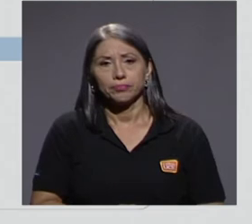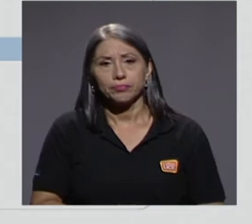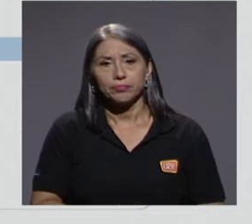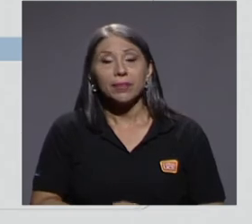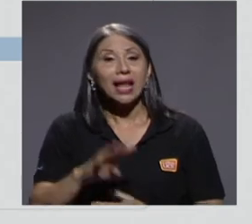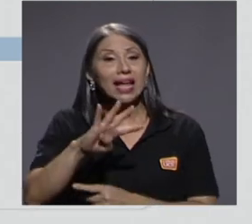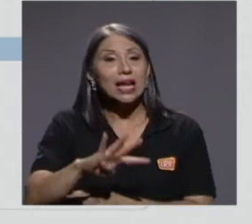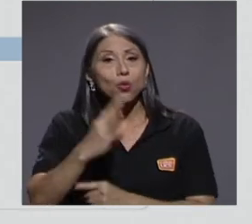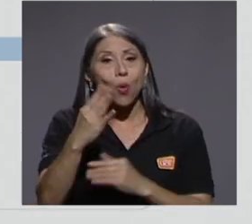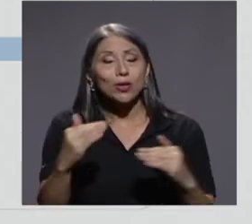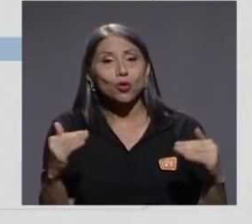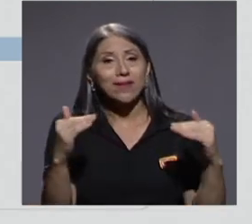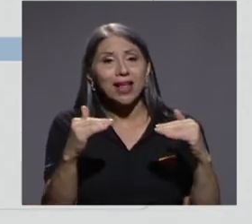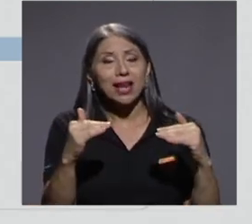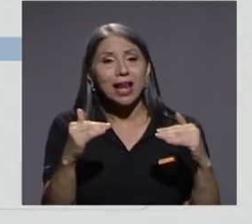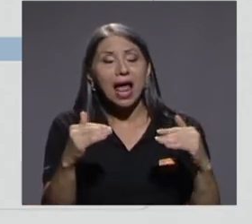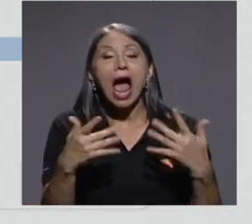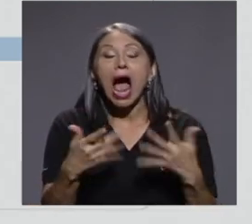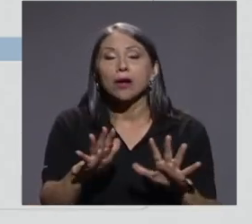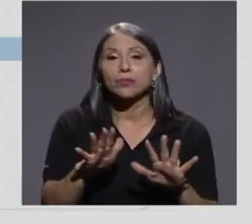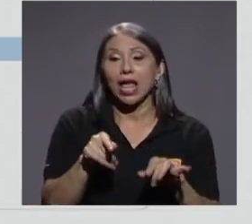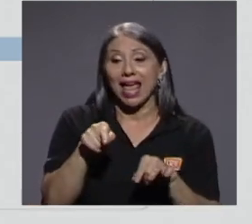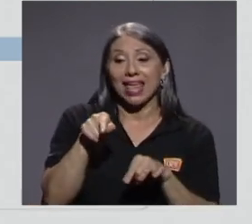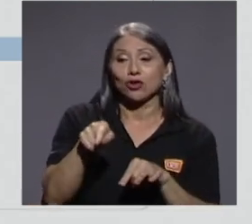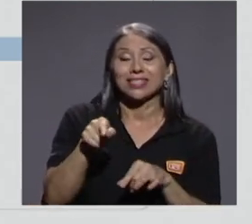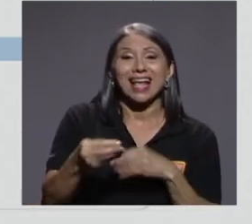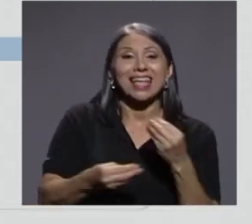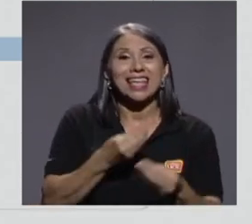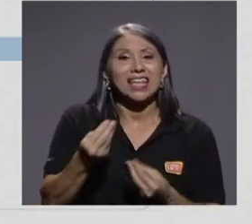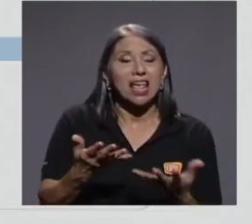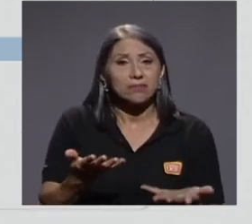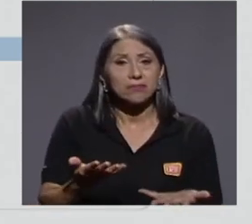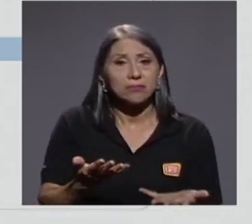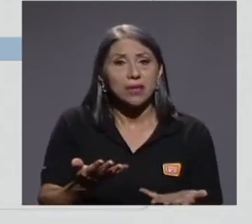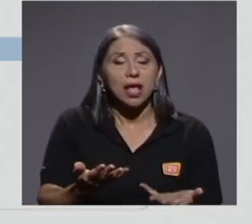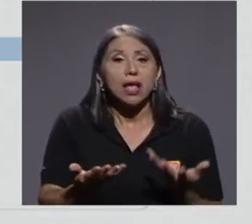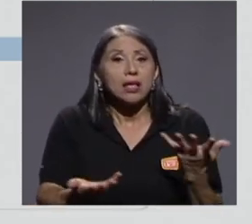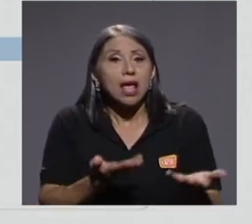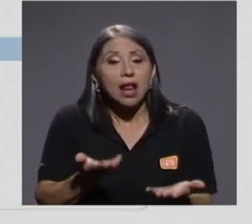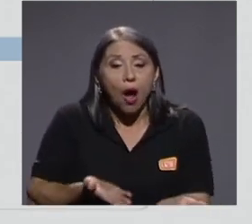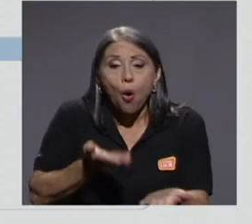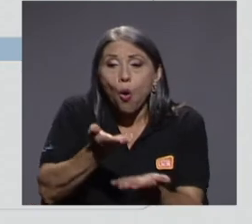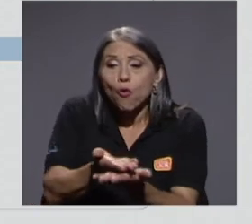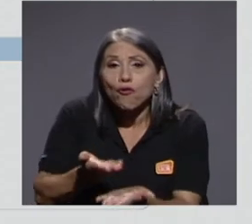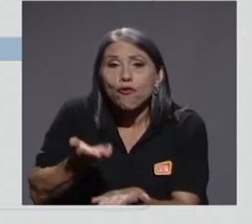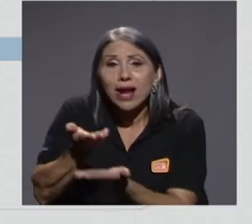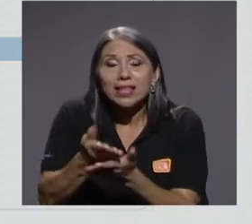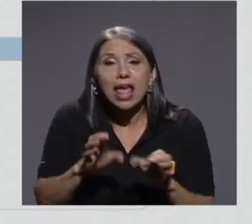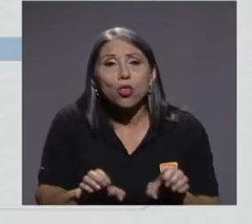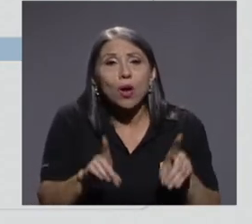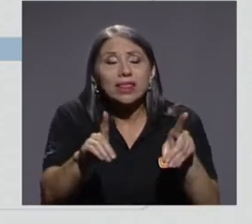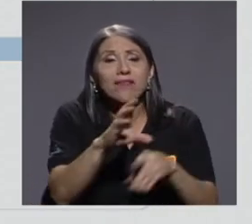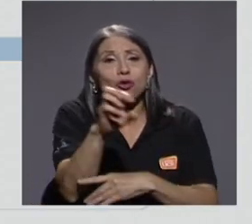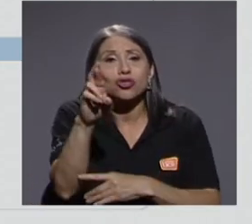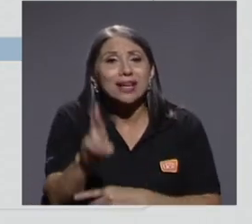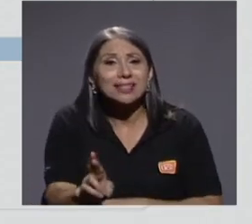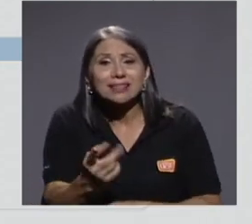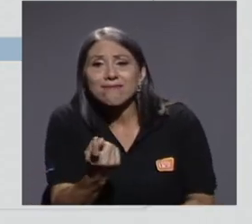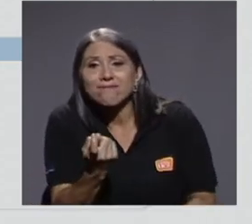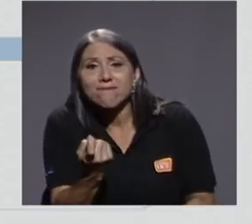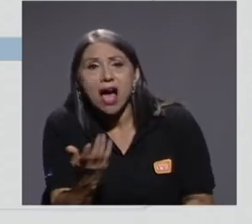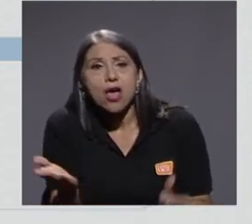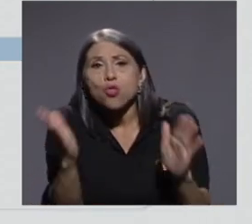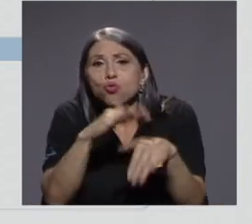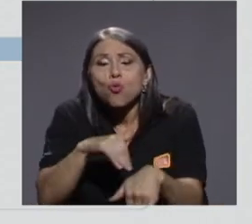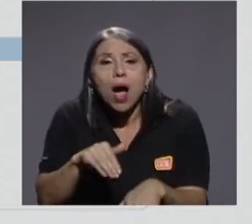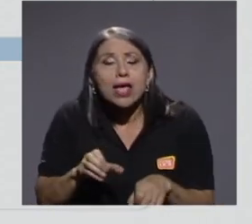En el cuarto nivel, y aquí entonces lo que tenemos es una gran carencia de la oferta educativa costarricense que hace que precisamente